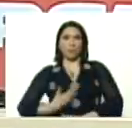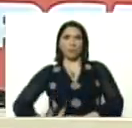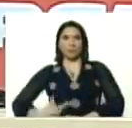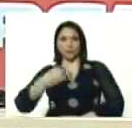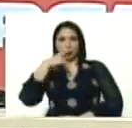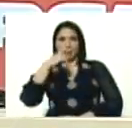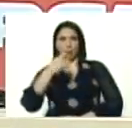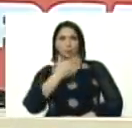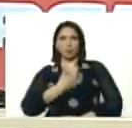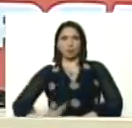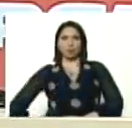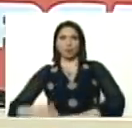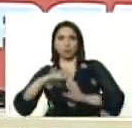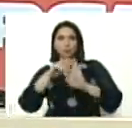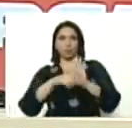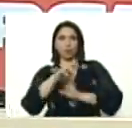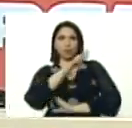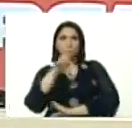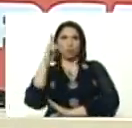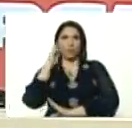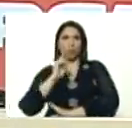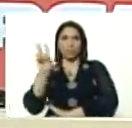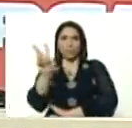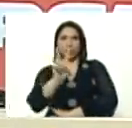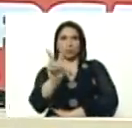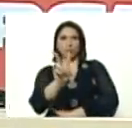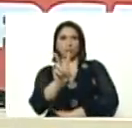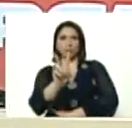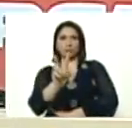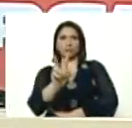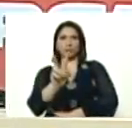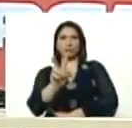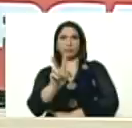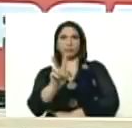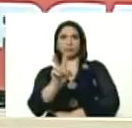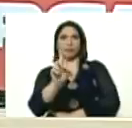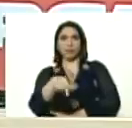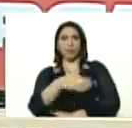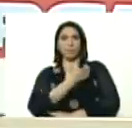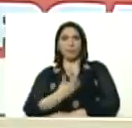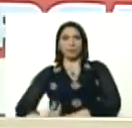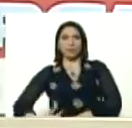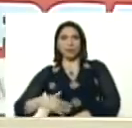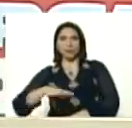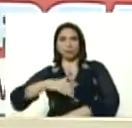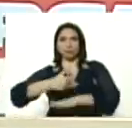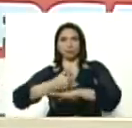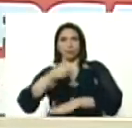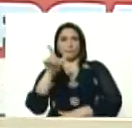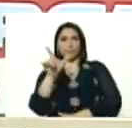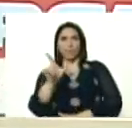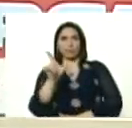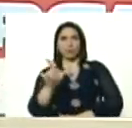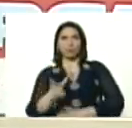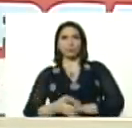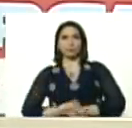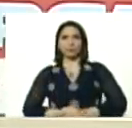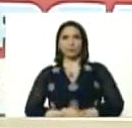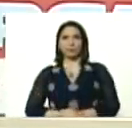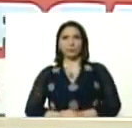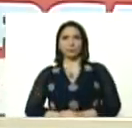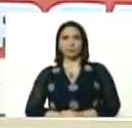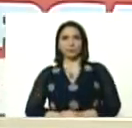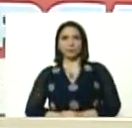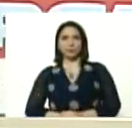constitucional de la República Bolivariana de Venezuela, pero además presidente de nuestro partido, el Partido Socialista Unido de